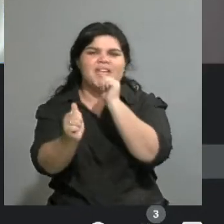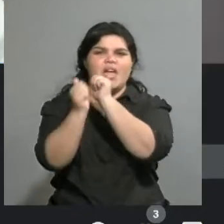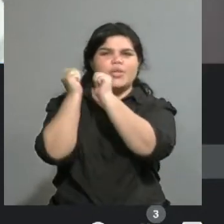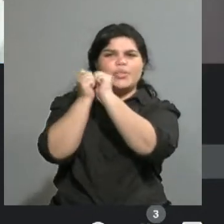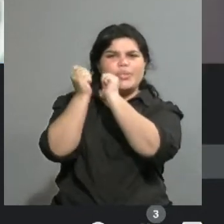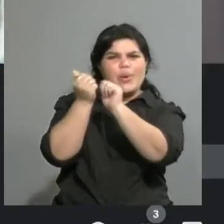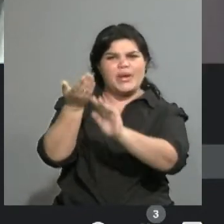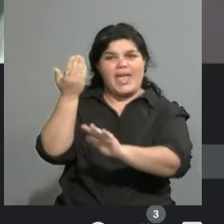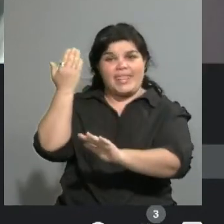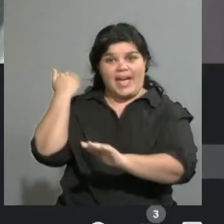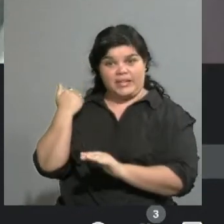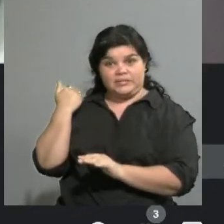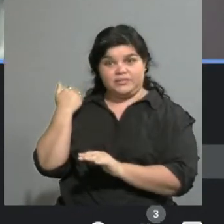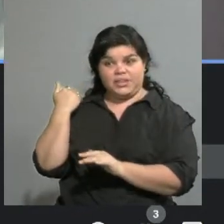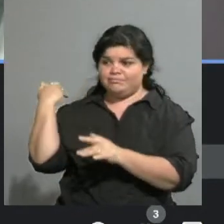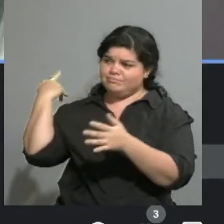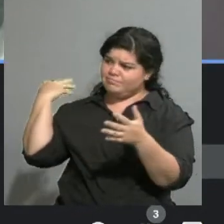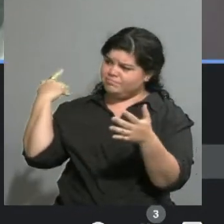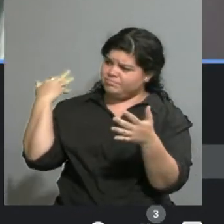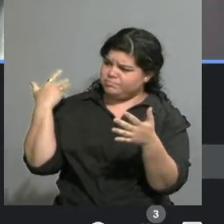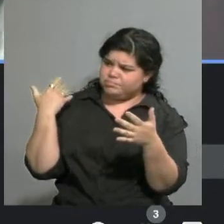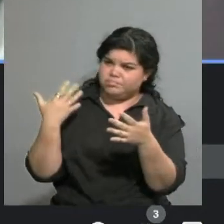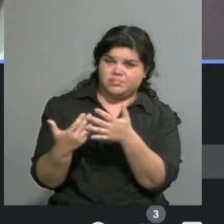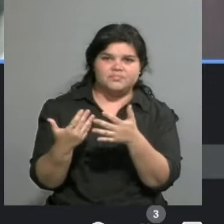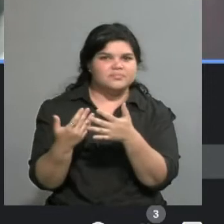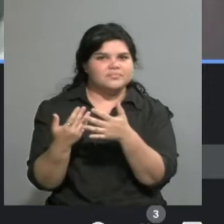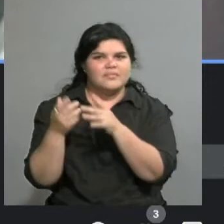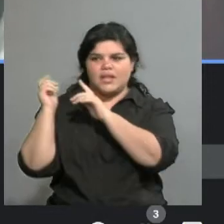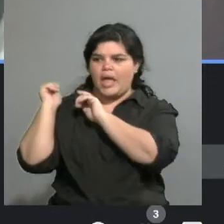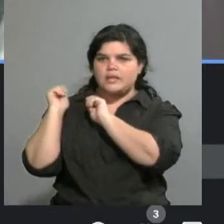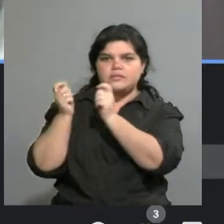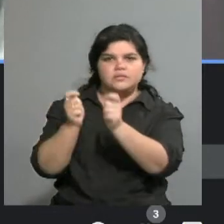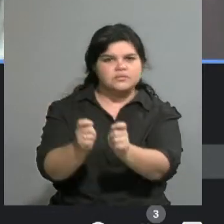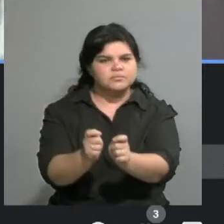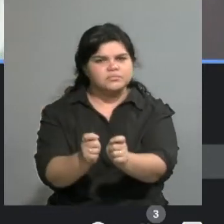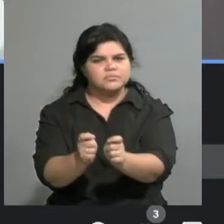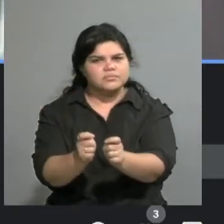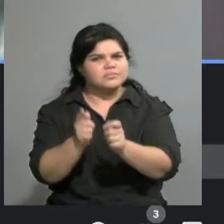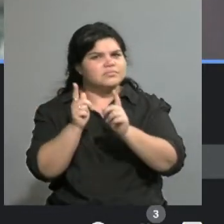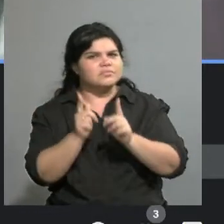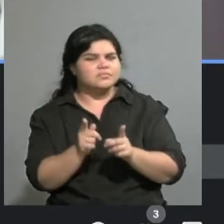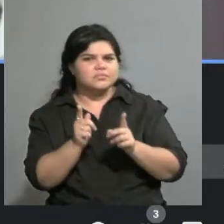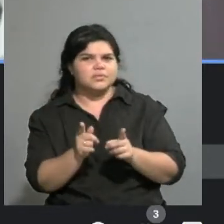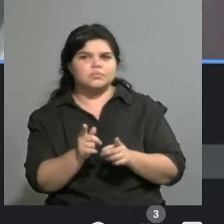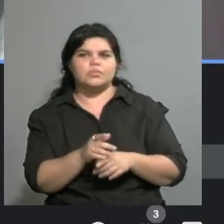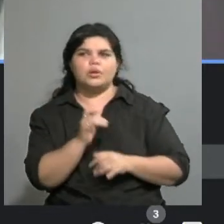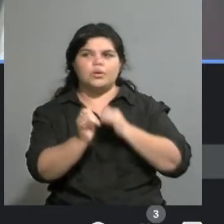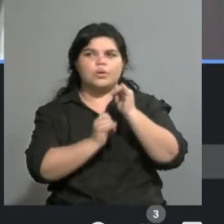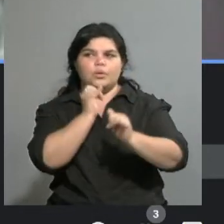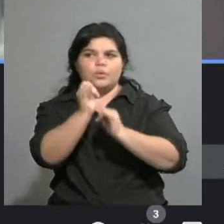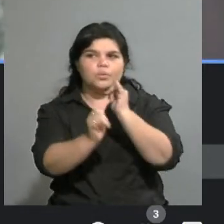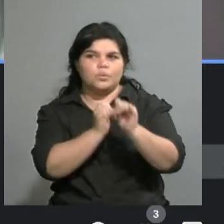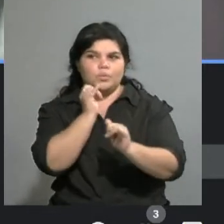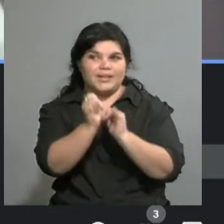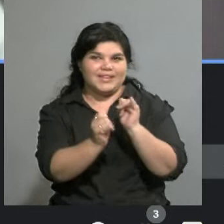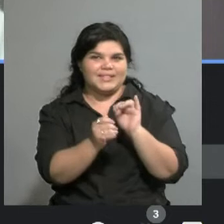¿no? Hacia su ascendencia, ¿no? Y que llega incluso hasta lo estelar. Lo voy a